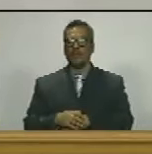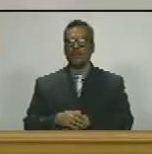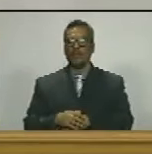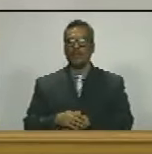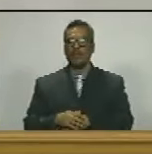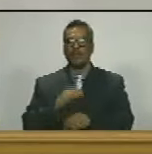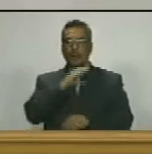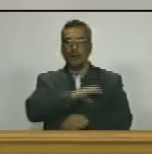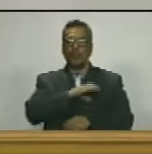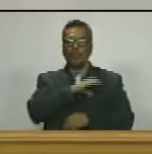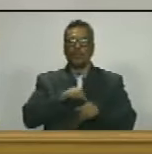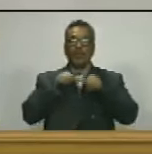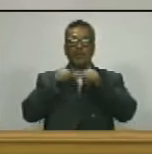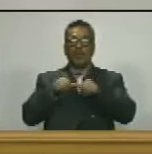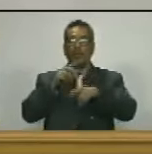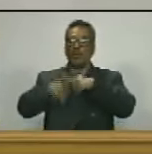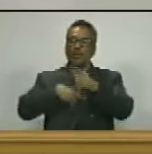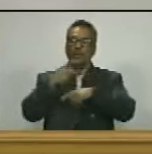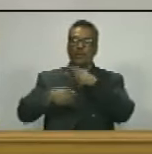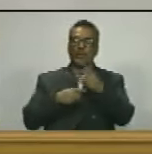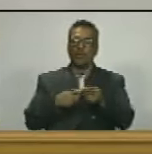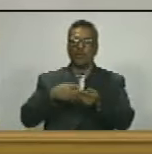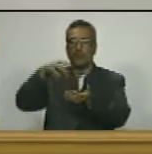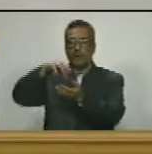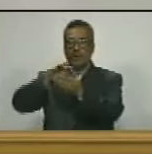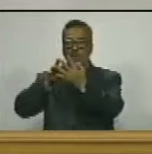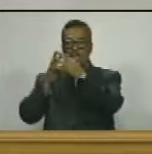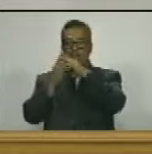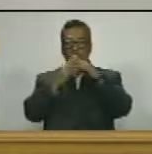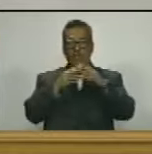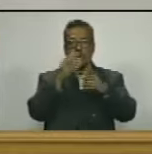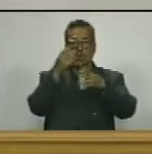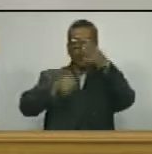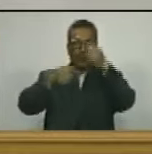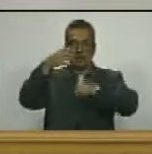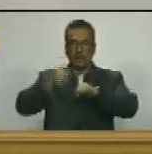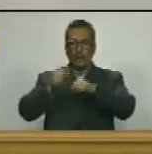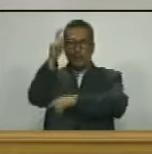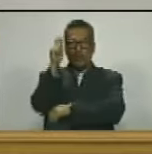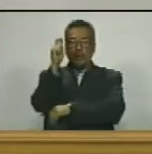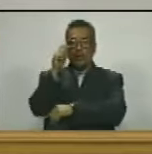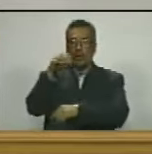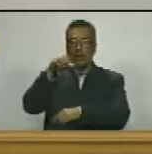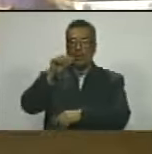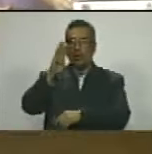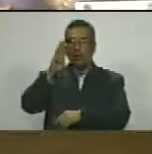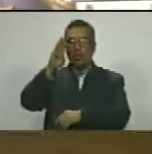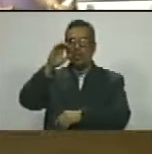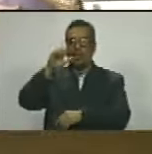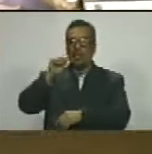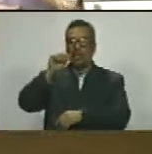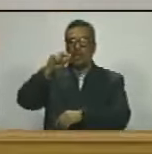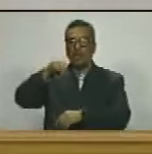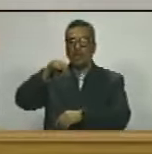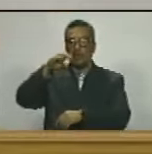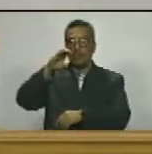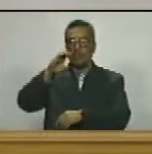comisión permanente de desarrollo de las comunas presidenta querida diputada blanca ecaut gómez